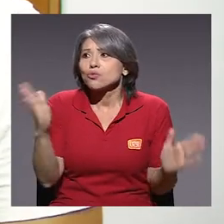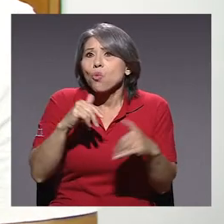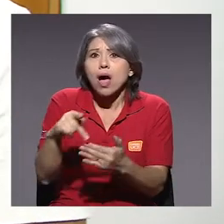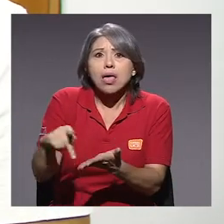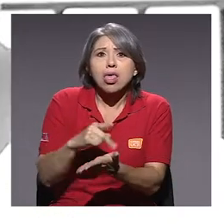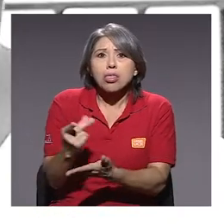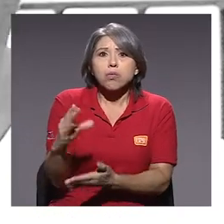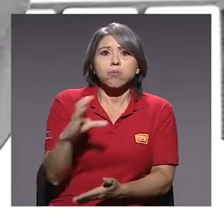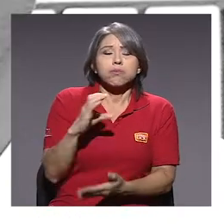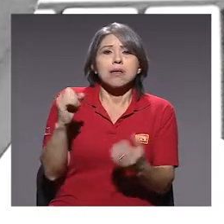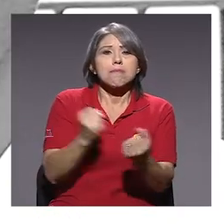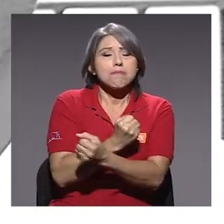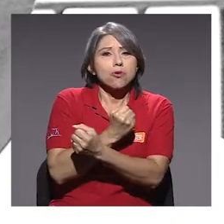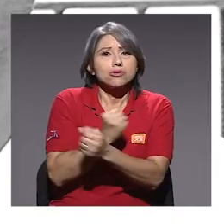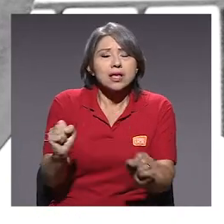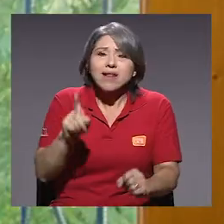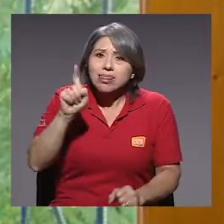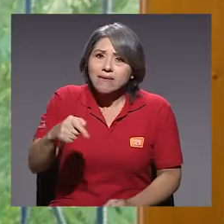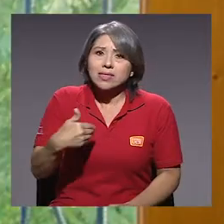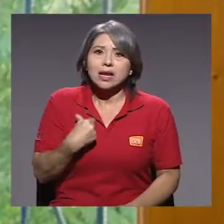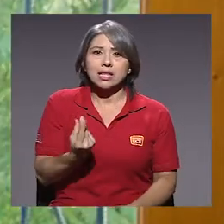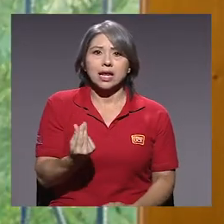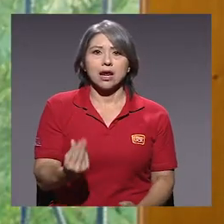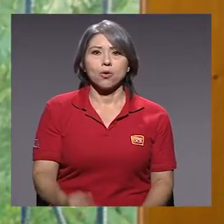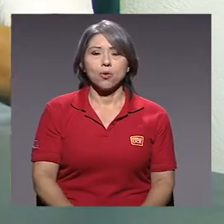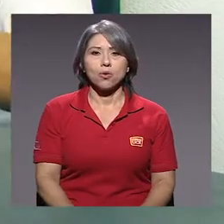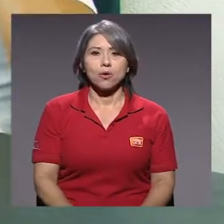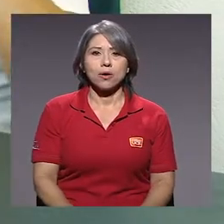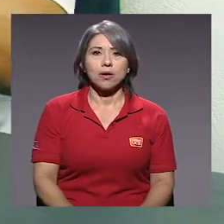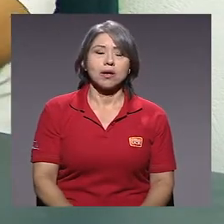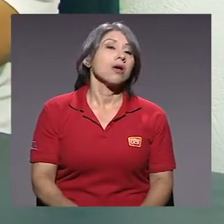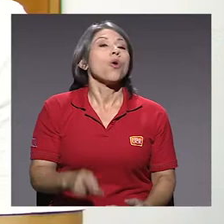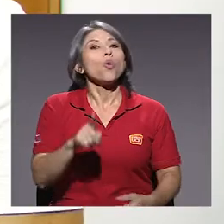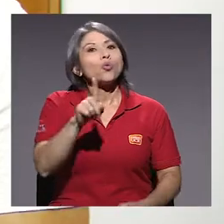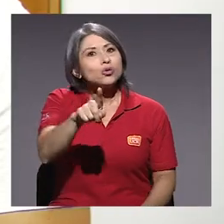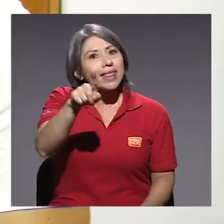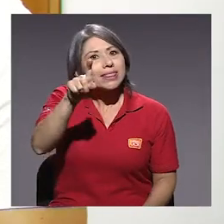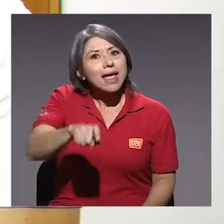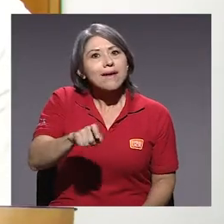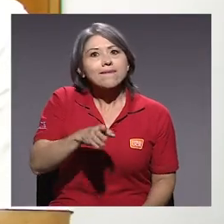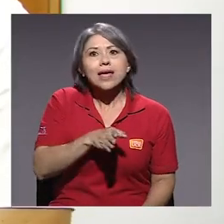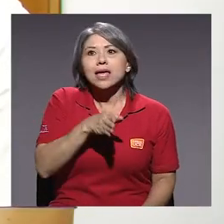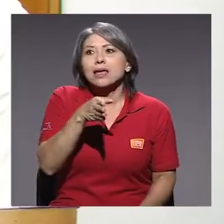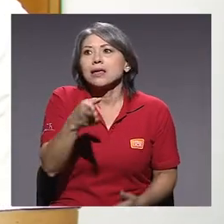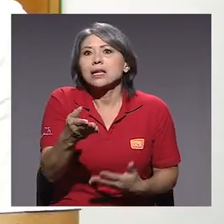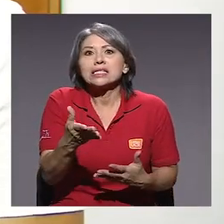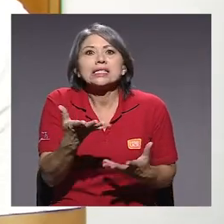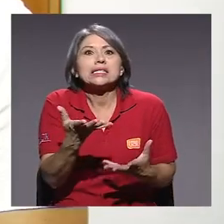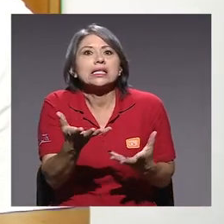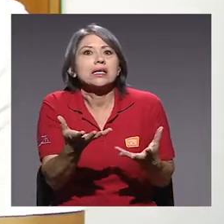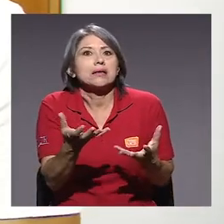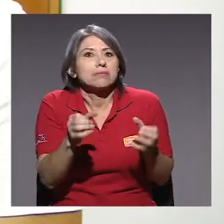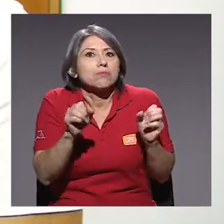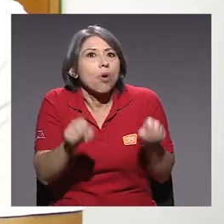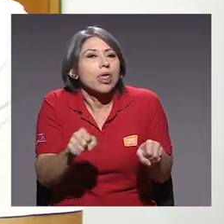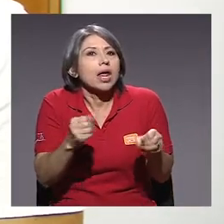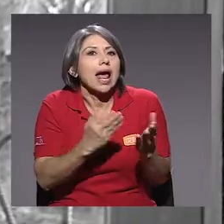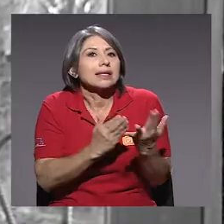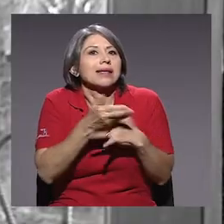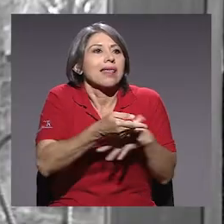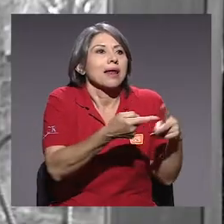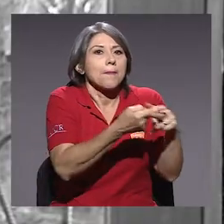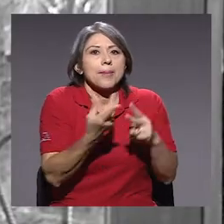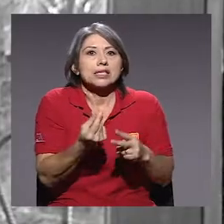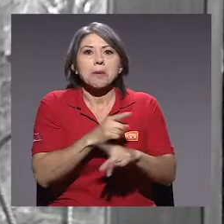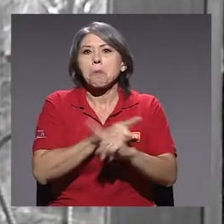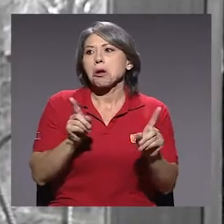percibir un salario? Es imposible. Tienes que tener dinero. Usted debería poder ir a bancos para desarrollar, exceder algún tipo de préstamo